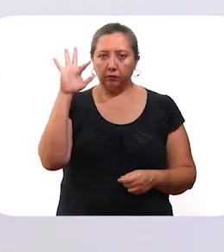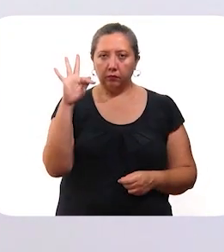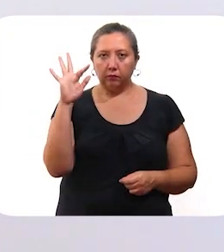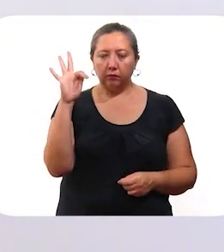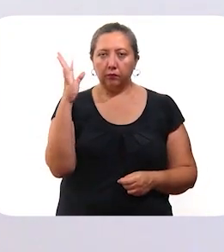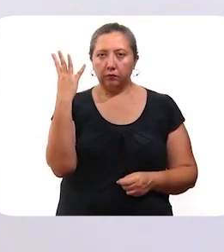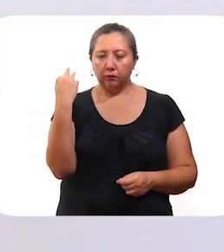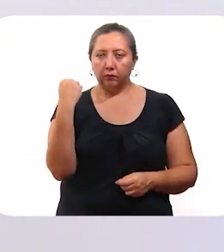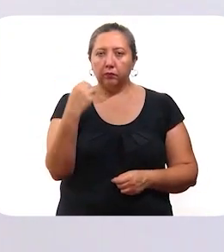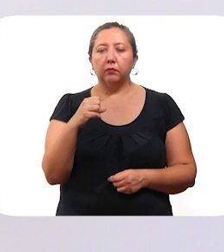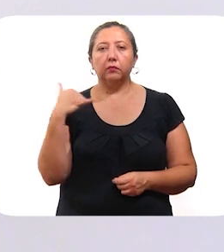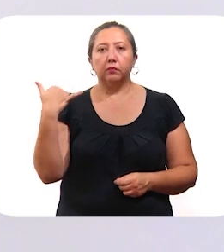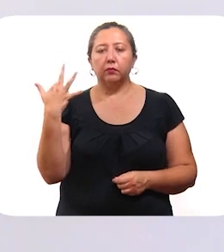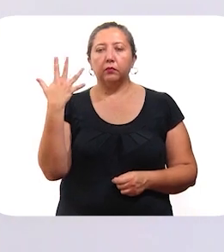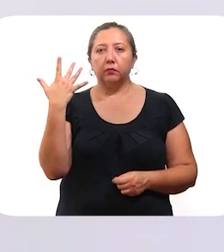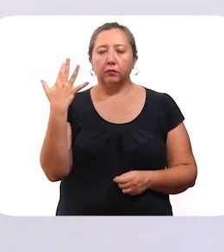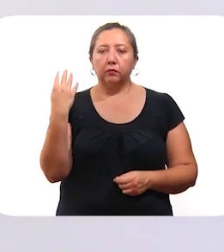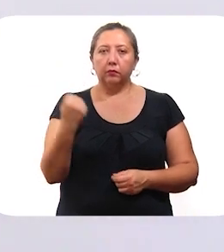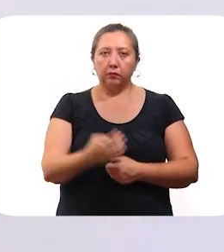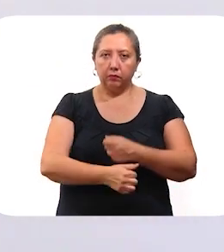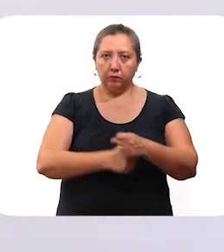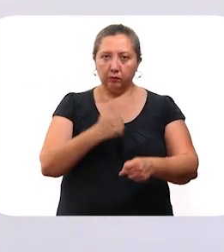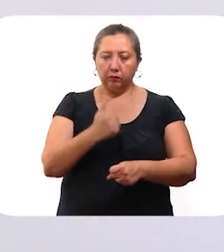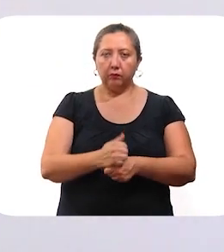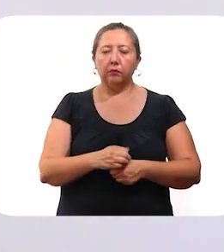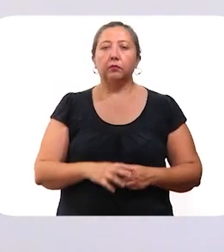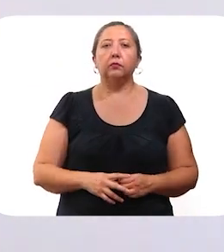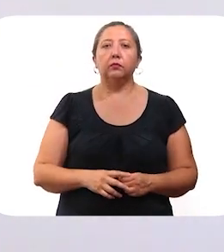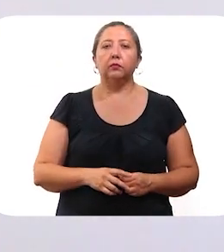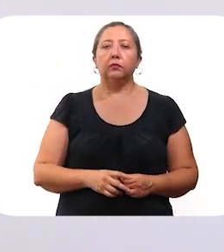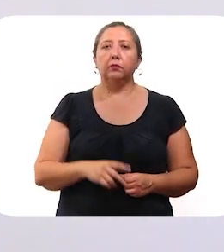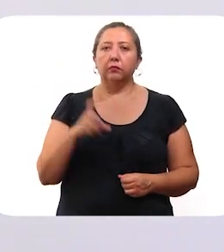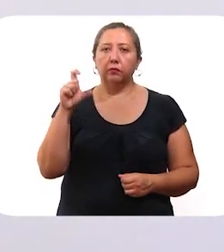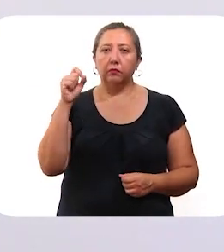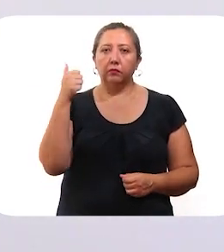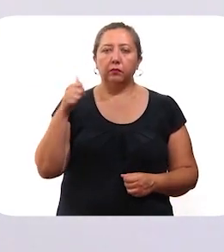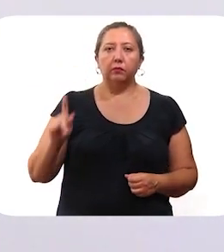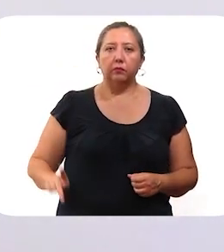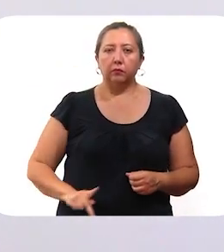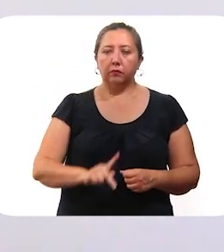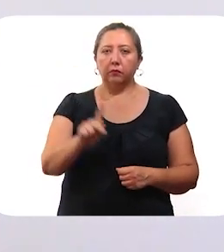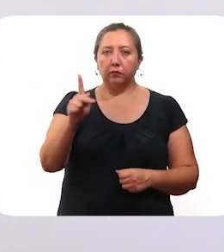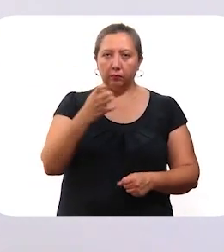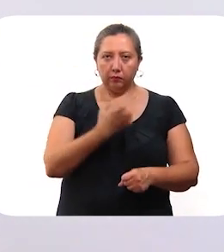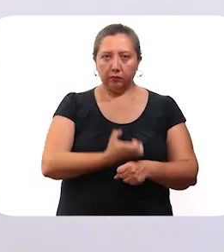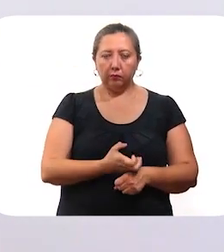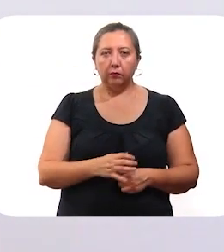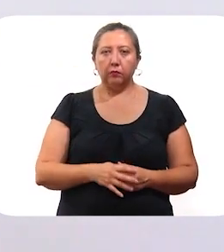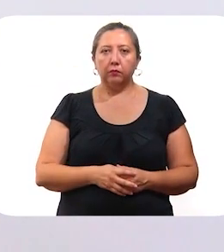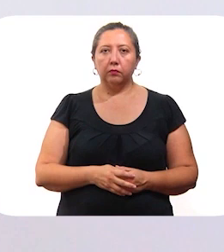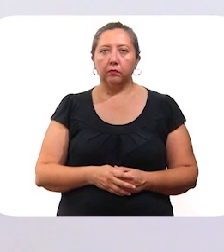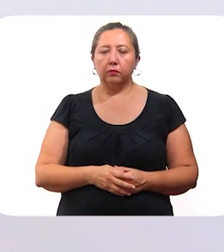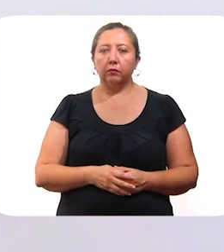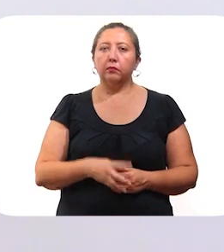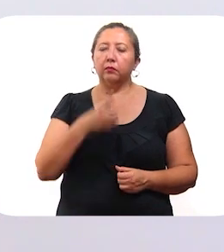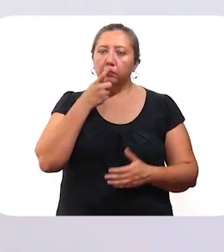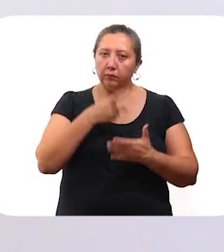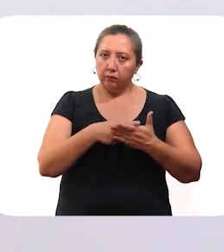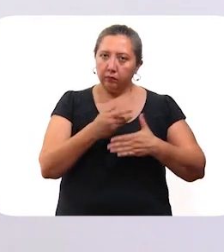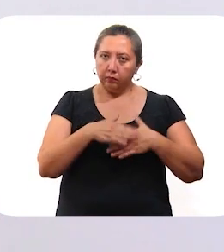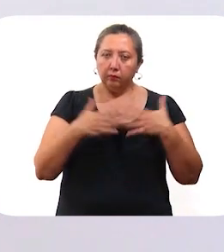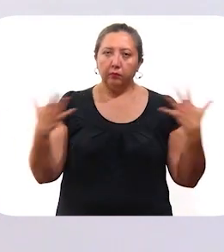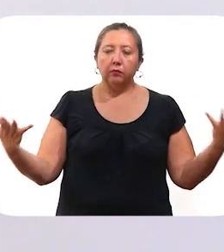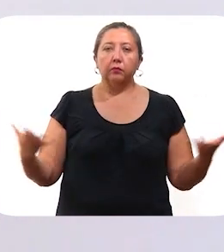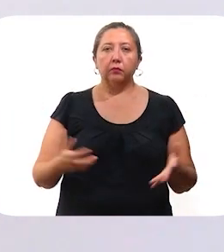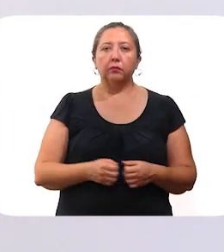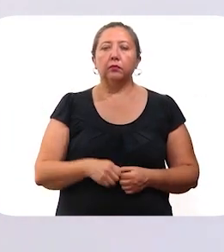40 a 49 y de 50 a 59 años de edad en 26 municipios del interior del estado, proceso que